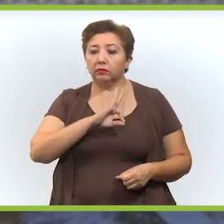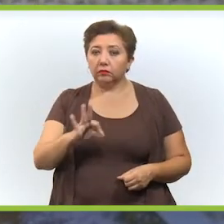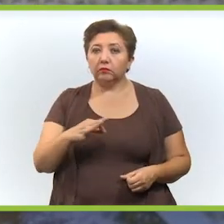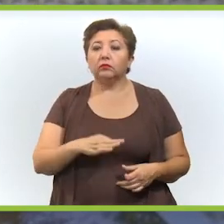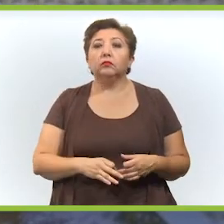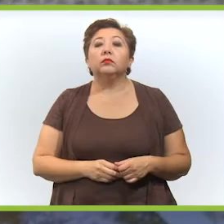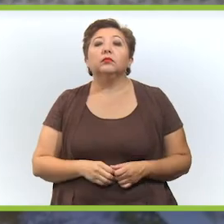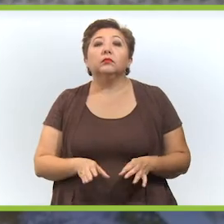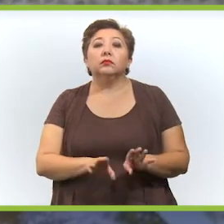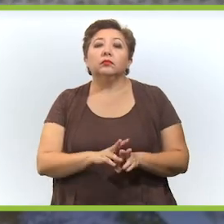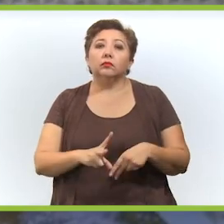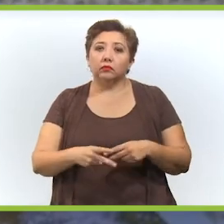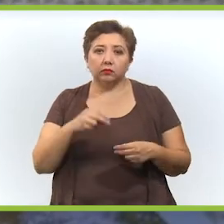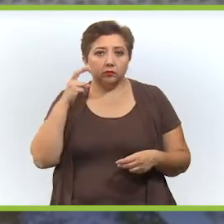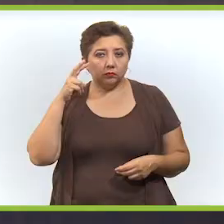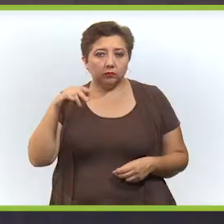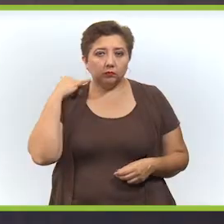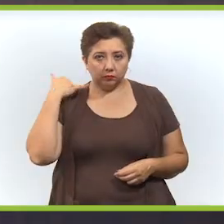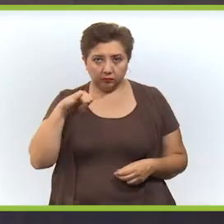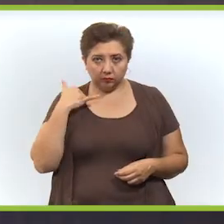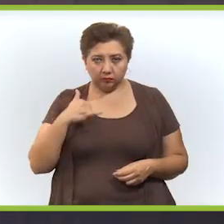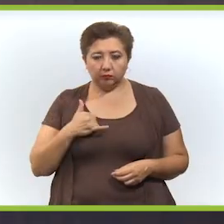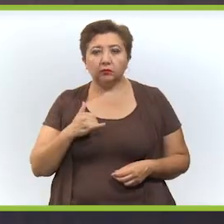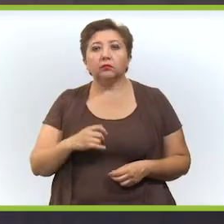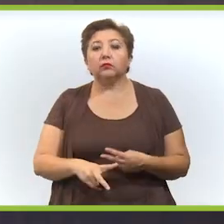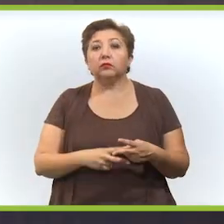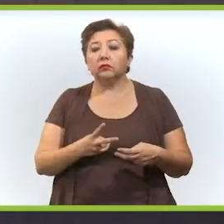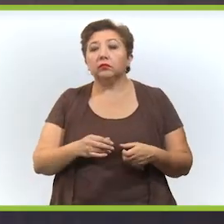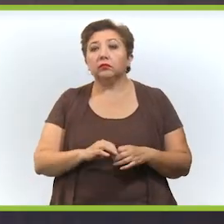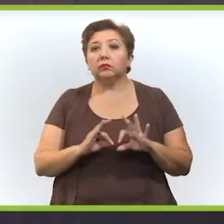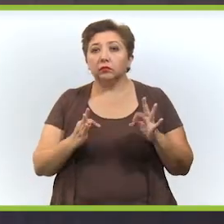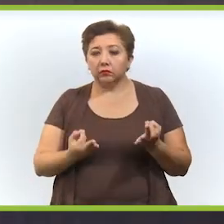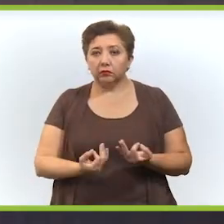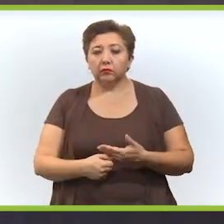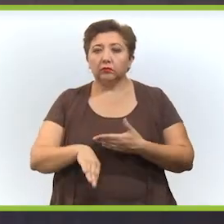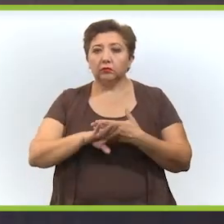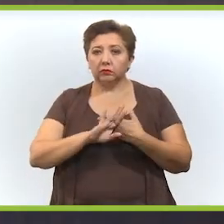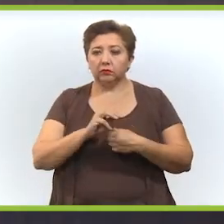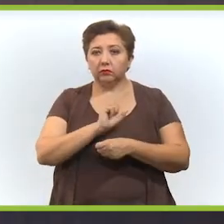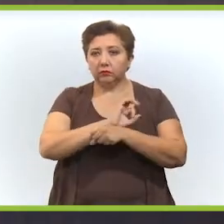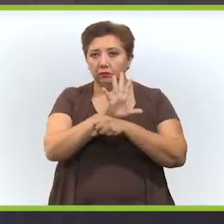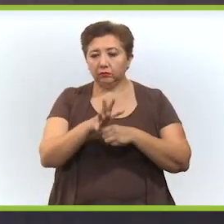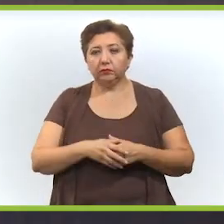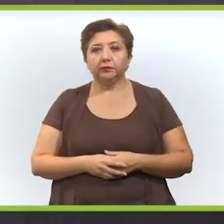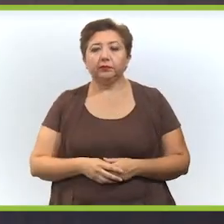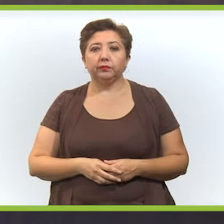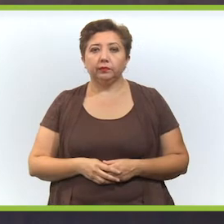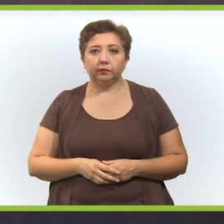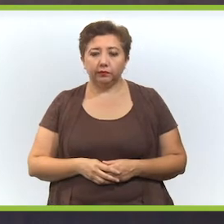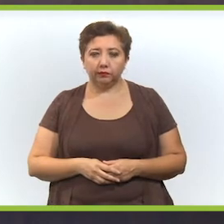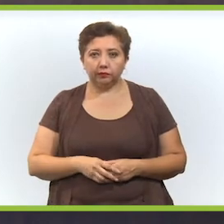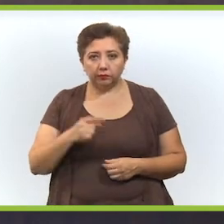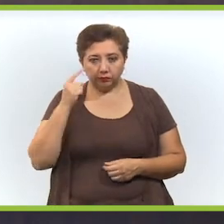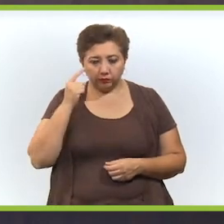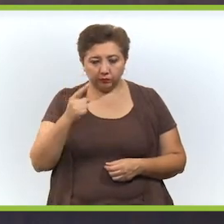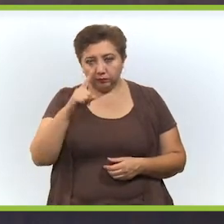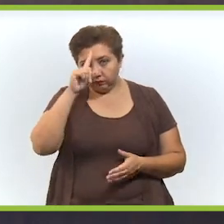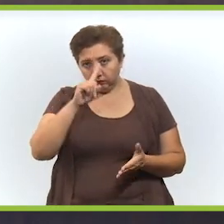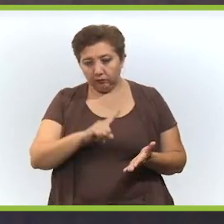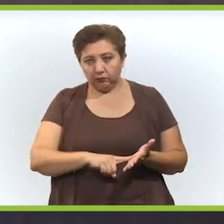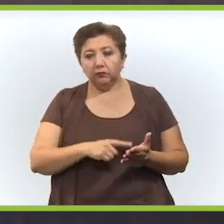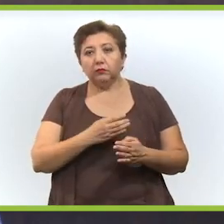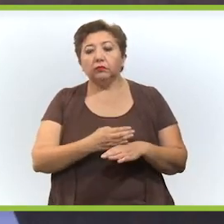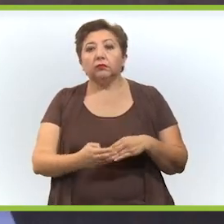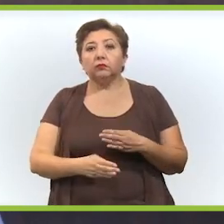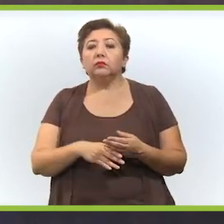estrategia contra el COVID-19. Pues mira, Libden, creo que las cosas van bastante bien, creo que la pandemia sigue estabilizada, como